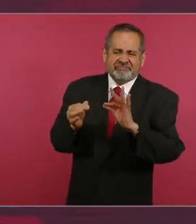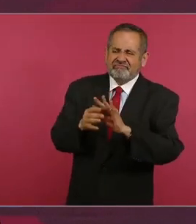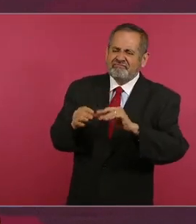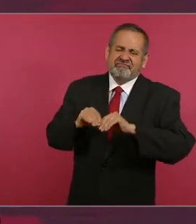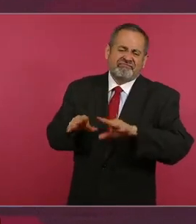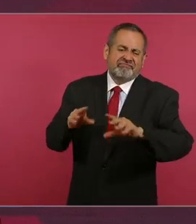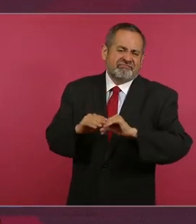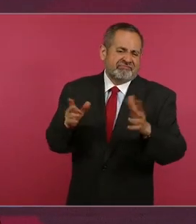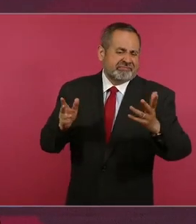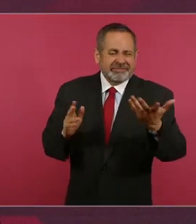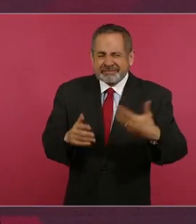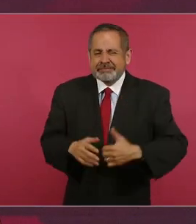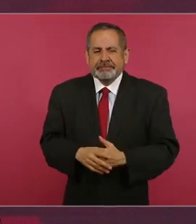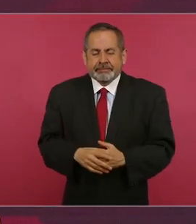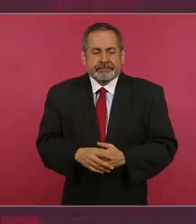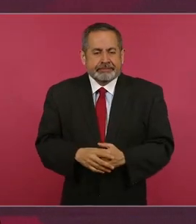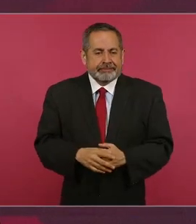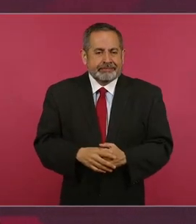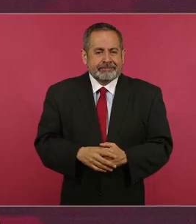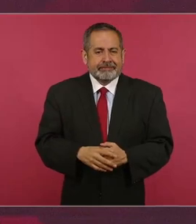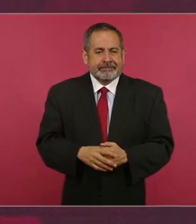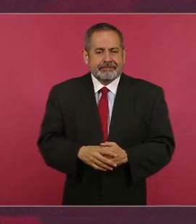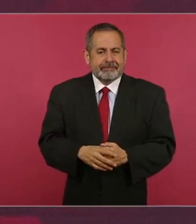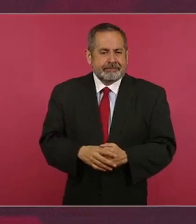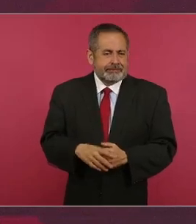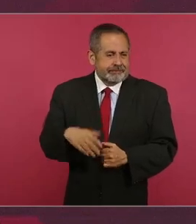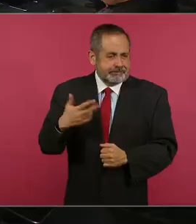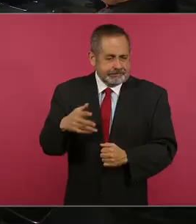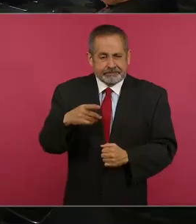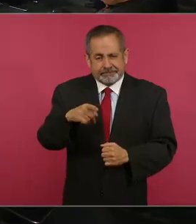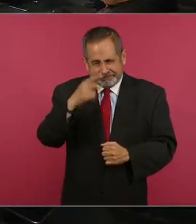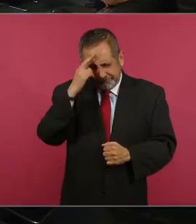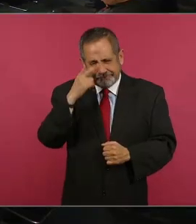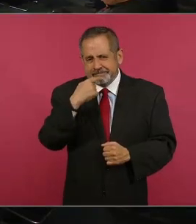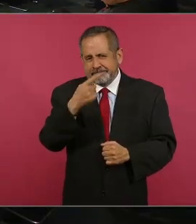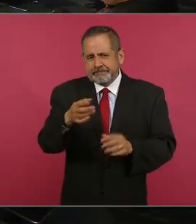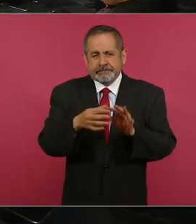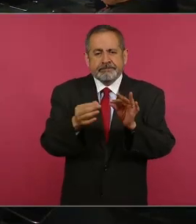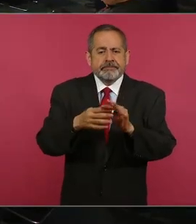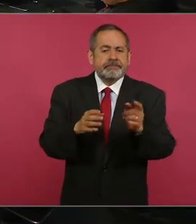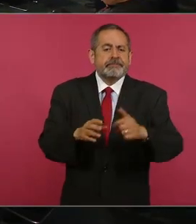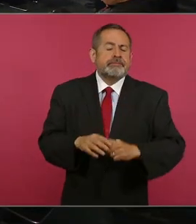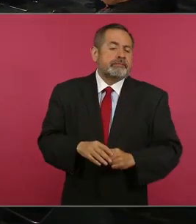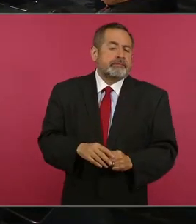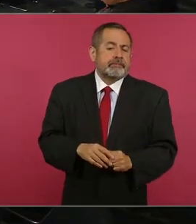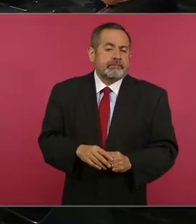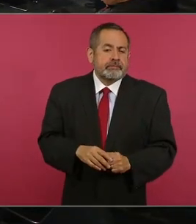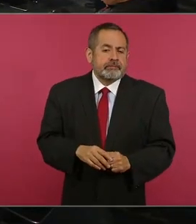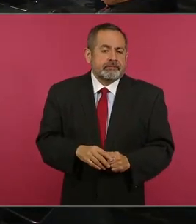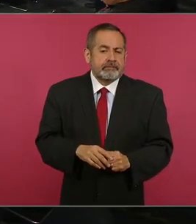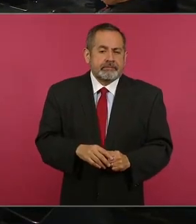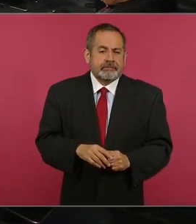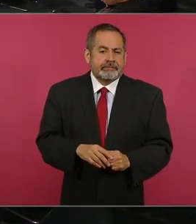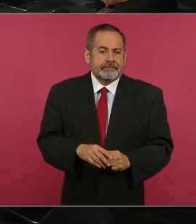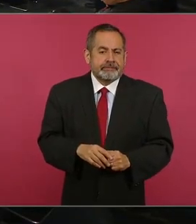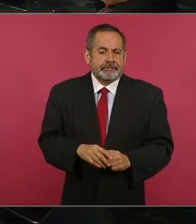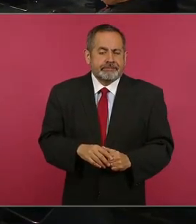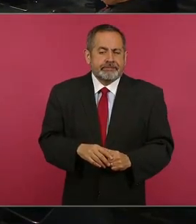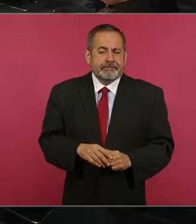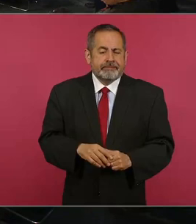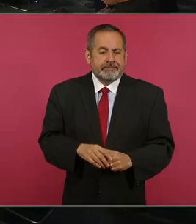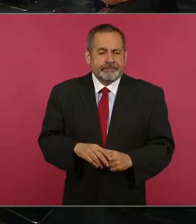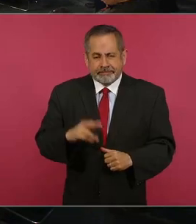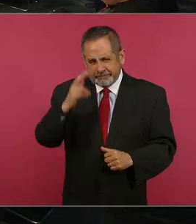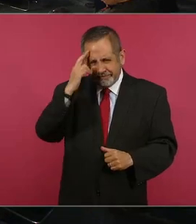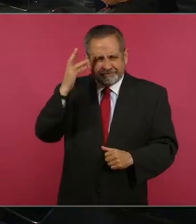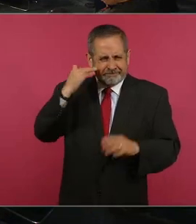de lo que